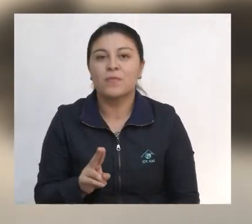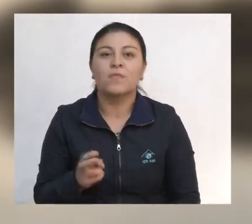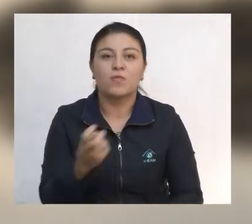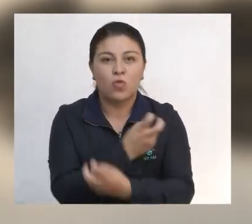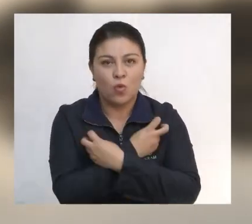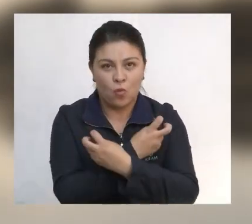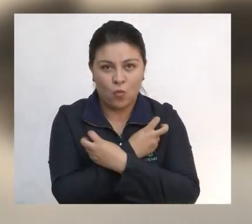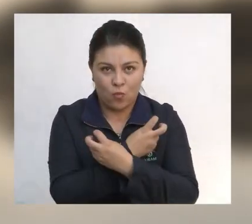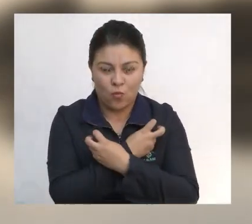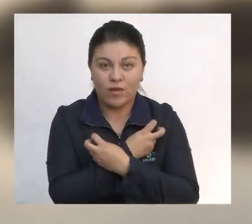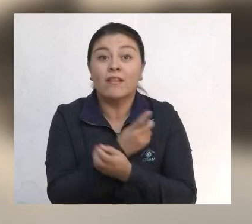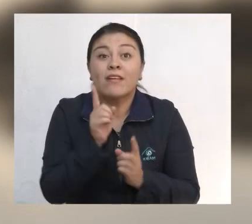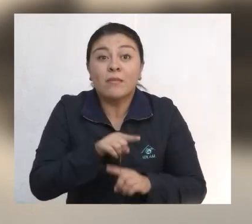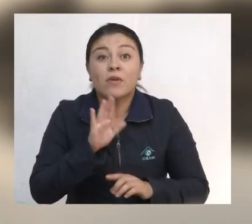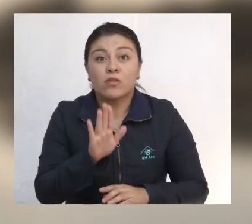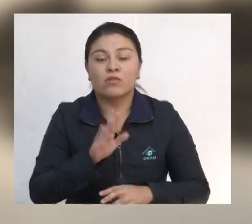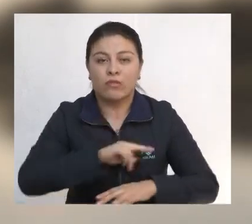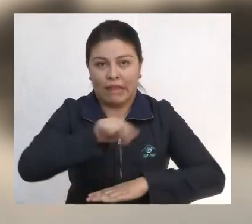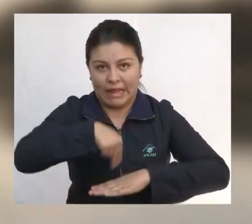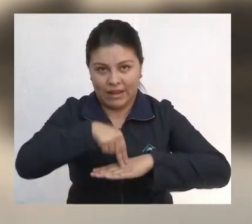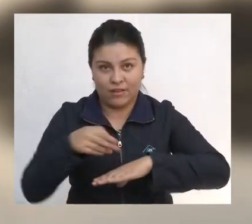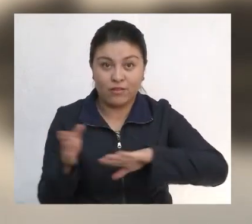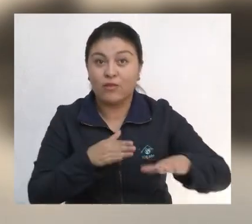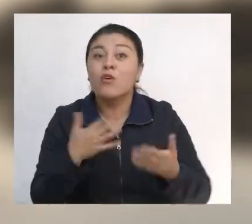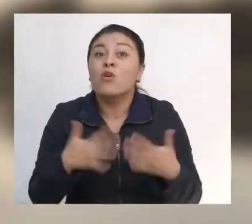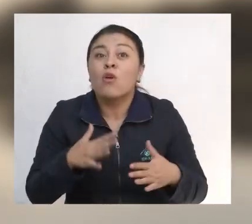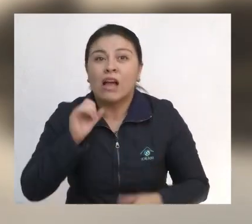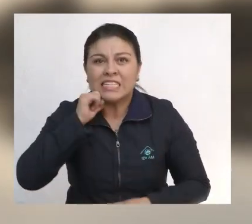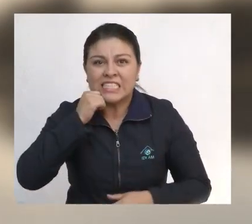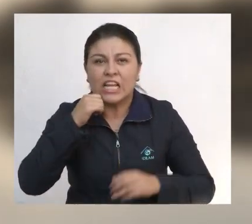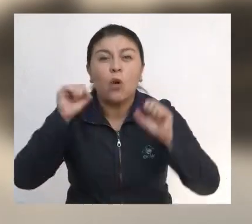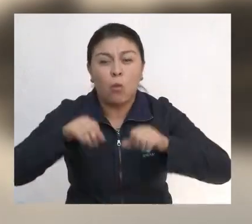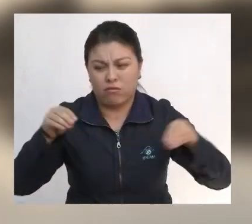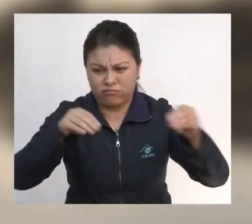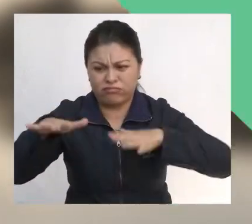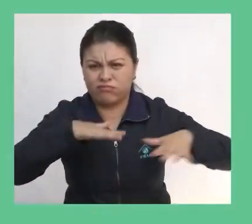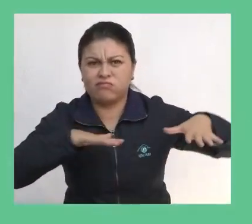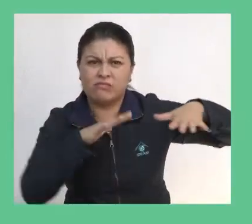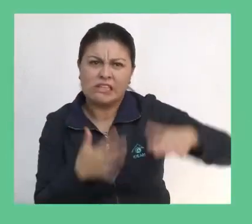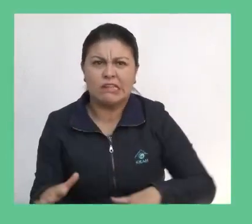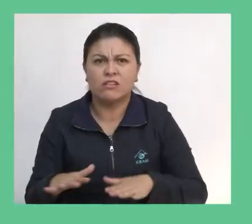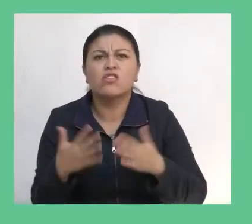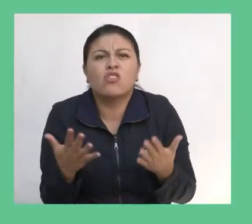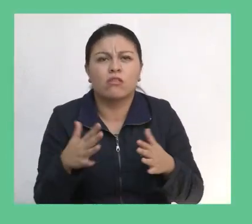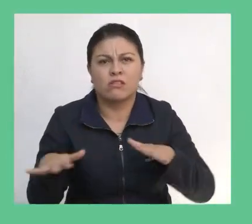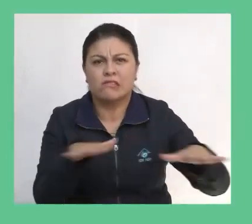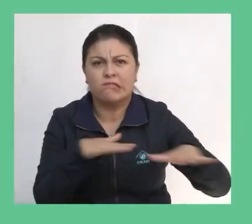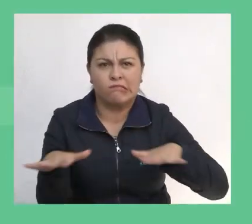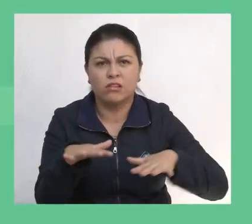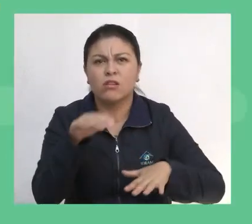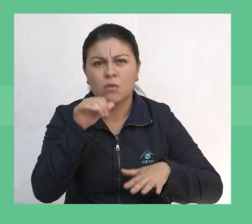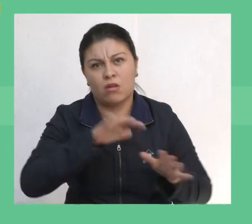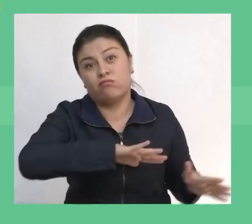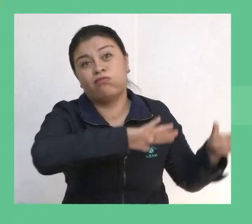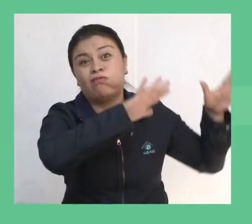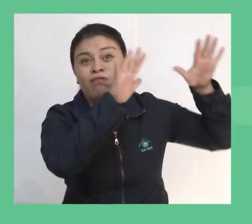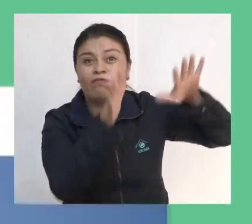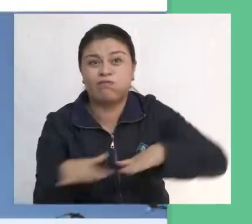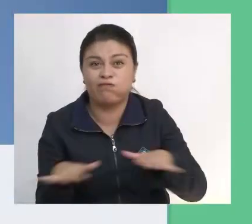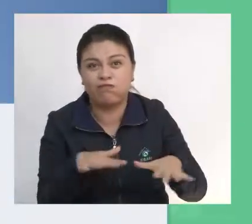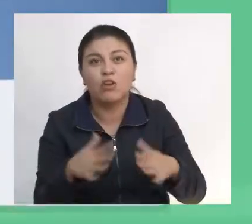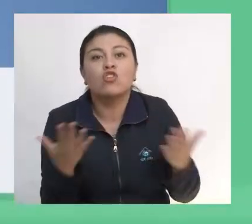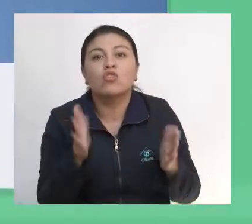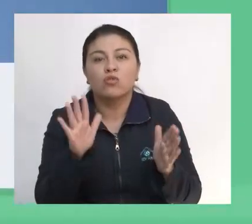zonas inestables o de alta pendiente, localizadas en el oriente de Cundinamarca y Chocó Para mayor información sobre el pronóstico del tiempo,